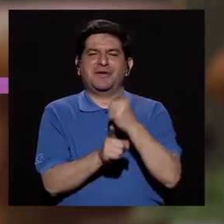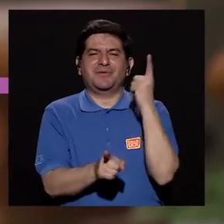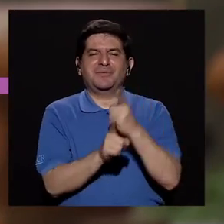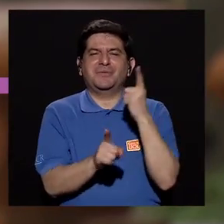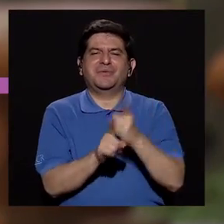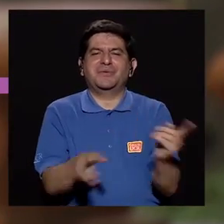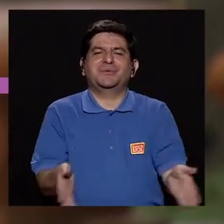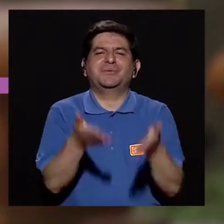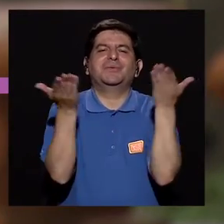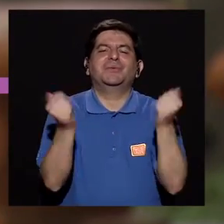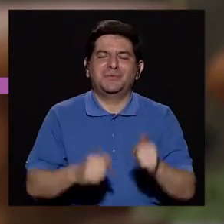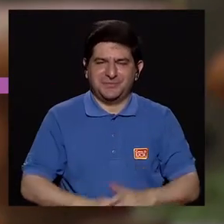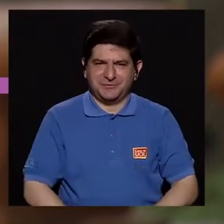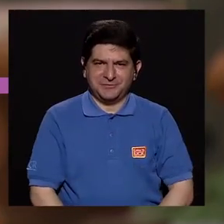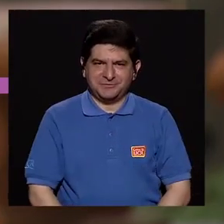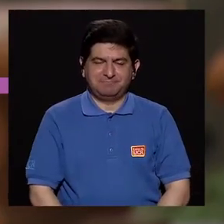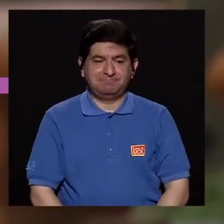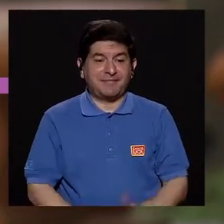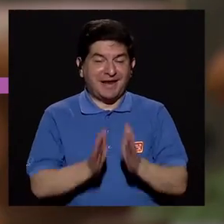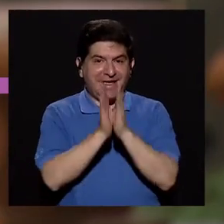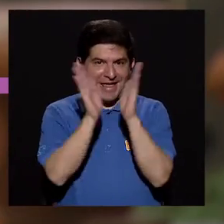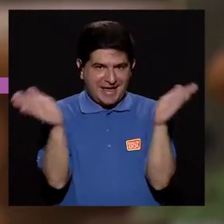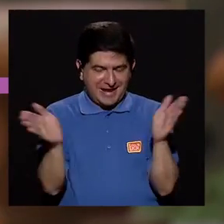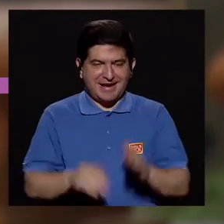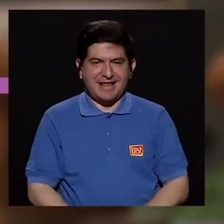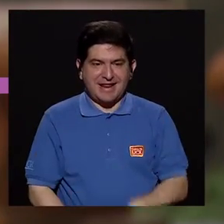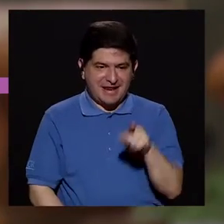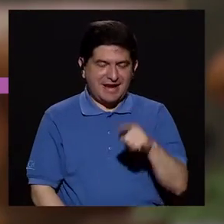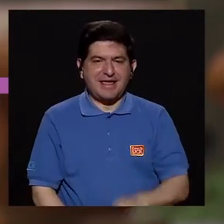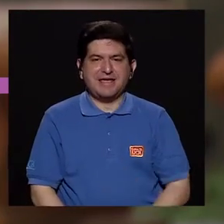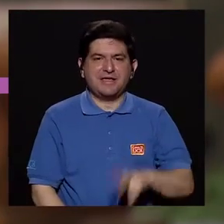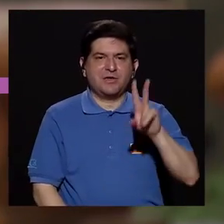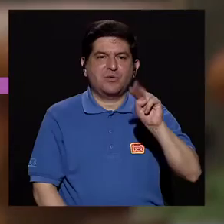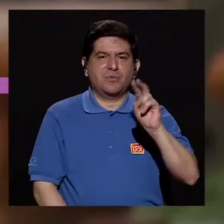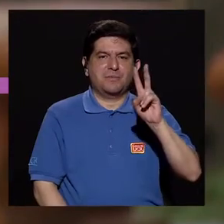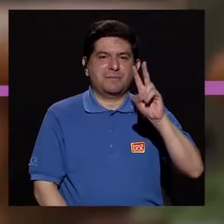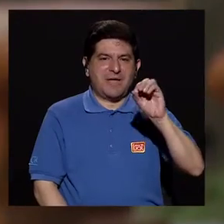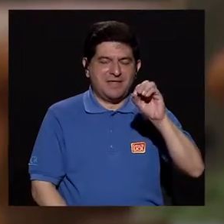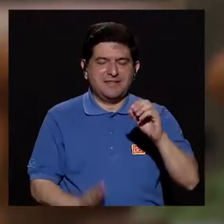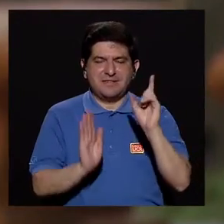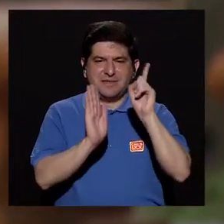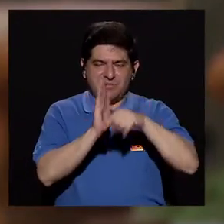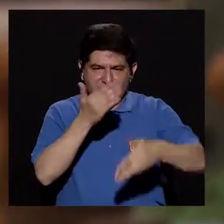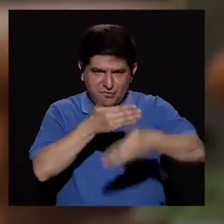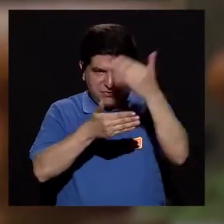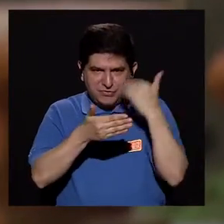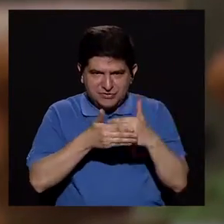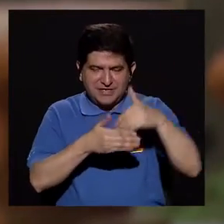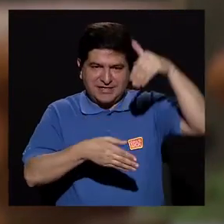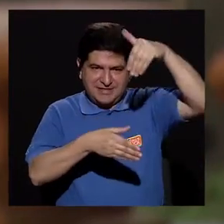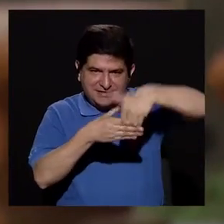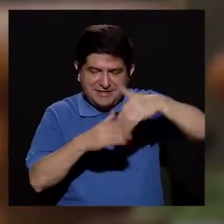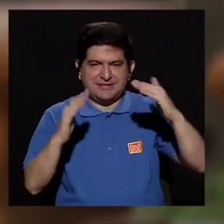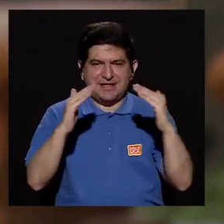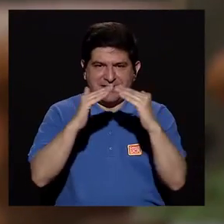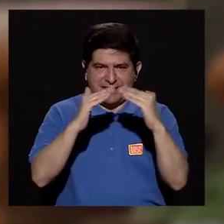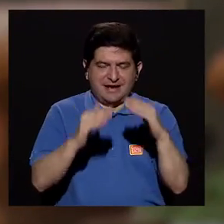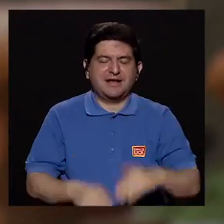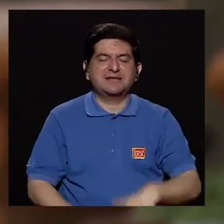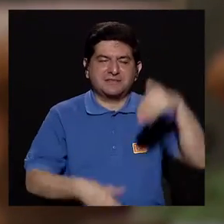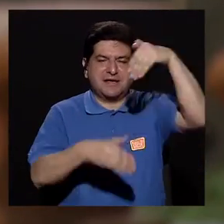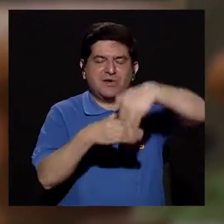veces, entonces, en general, el filtro solar se pone 20 minutos antes de salir de la casa o de meterse al agua,